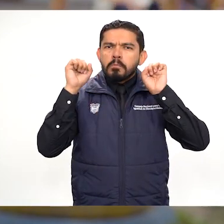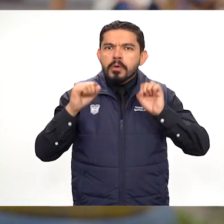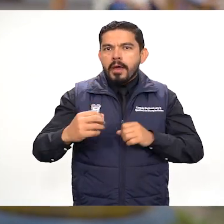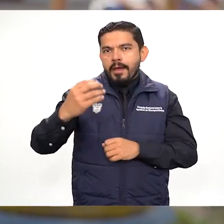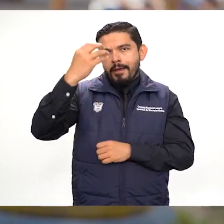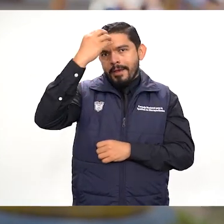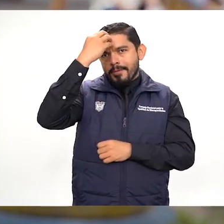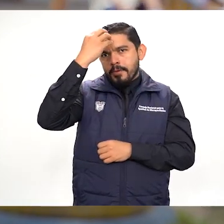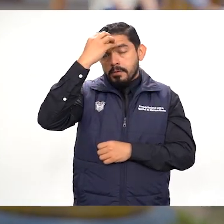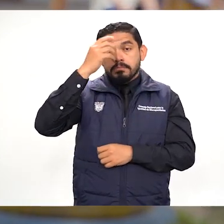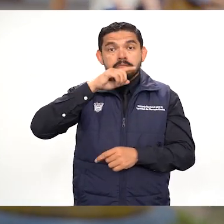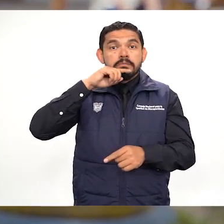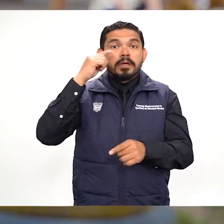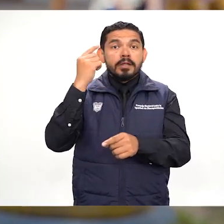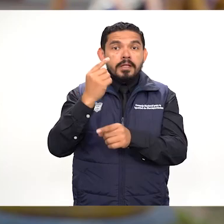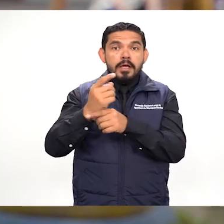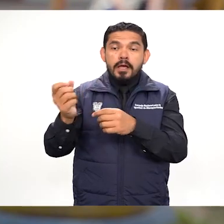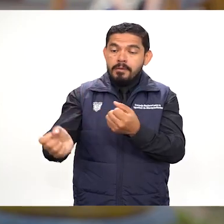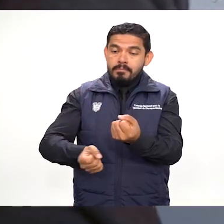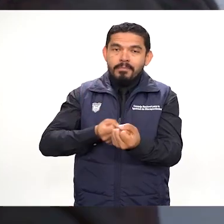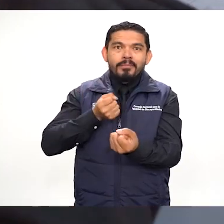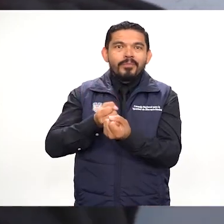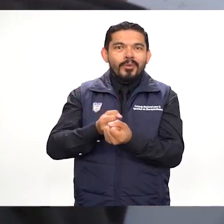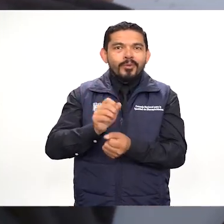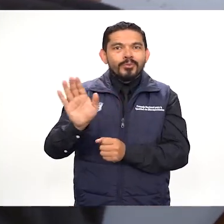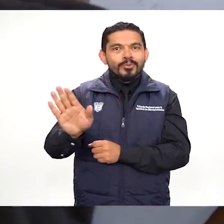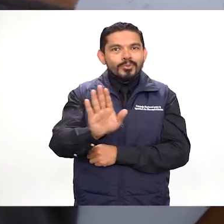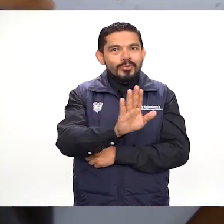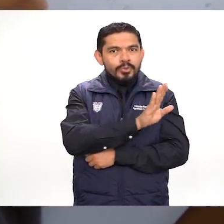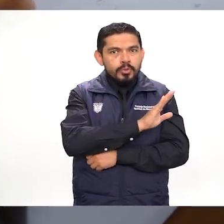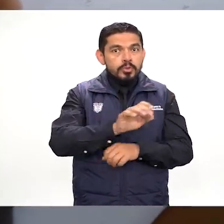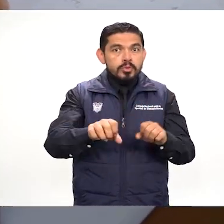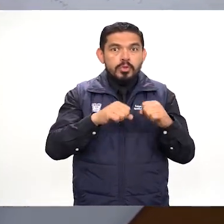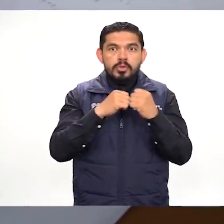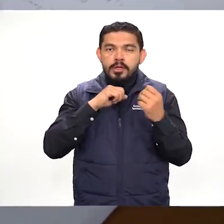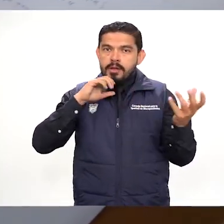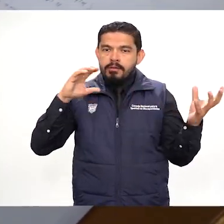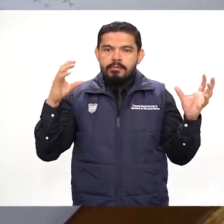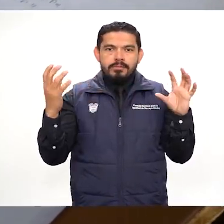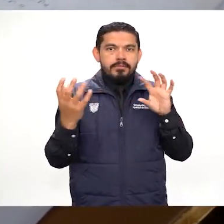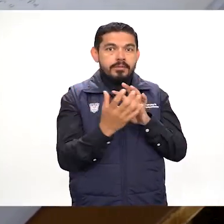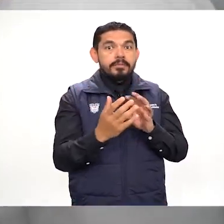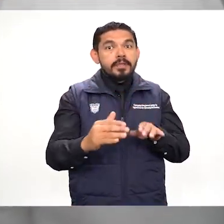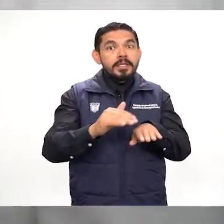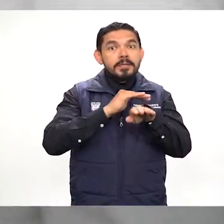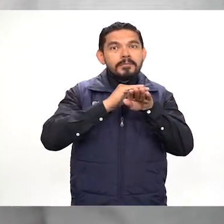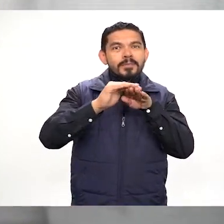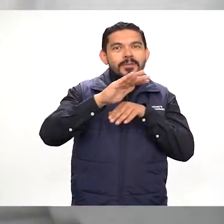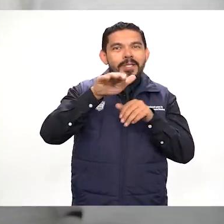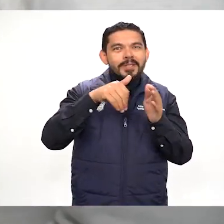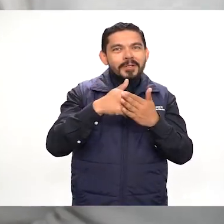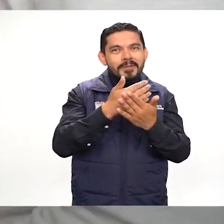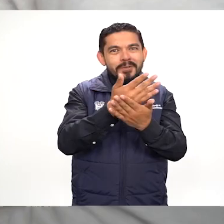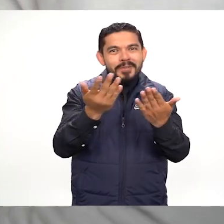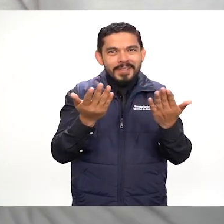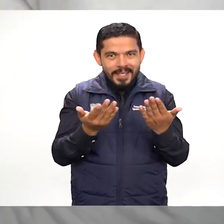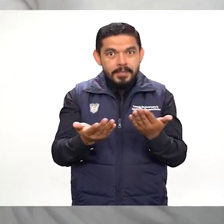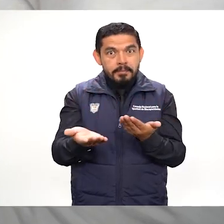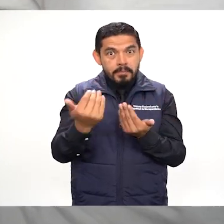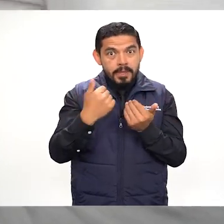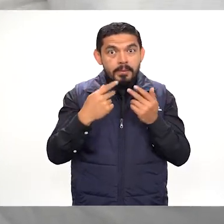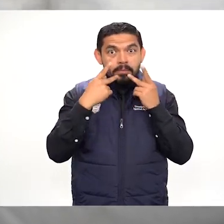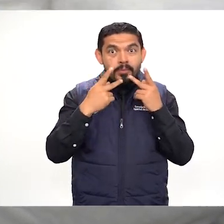posible y la educación, por supuesto, que apoya a que la sociedad cambie. Les invito entonces a